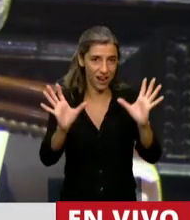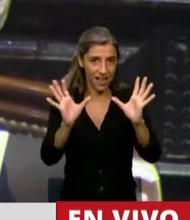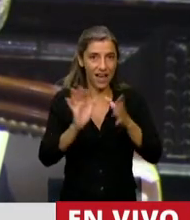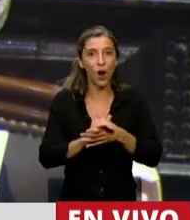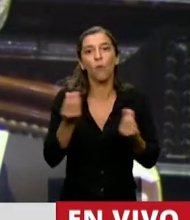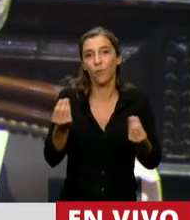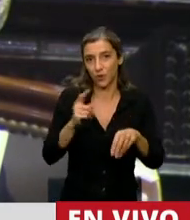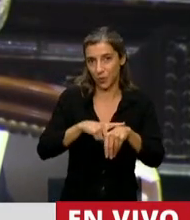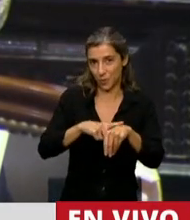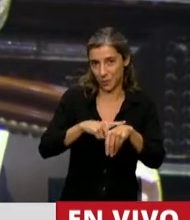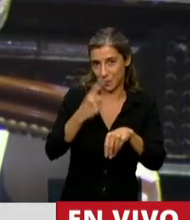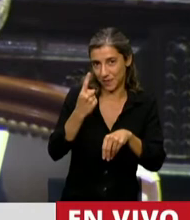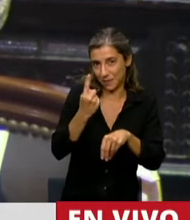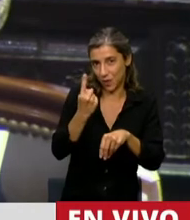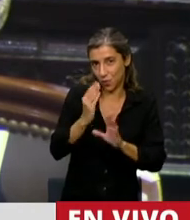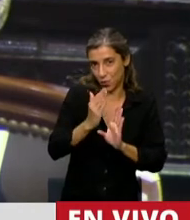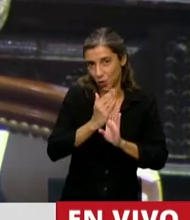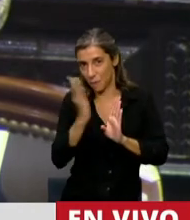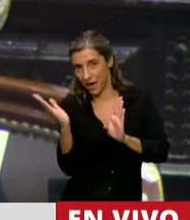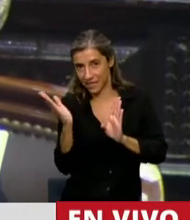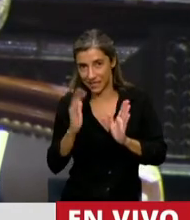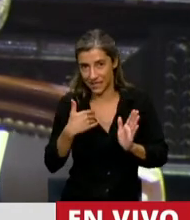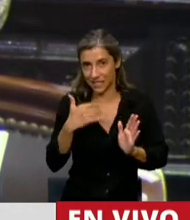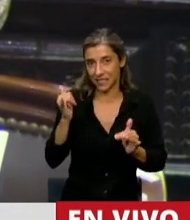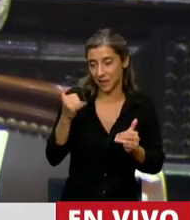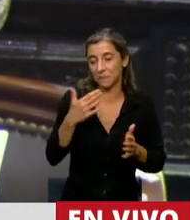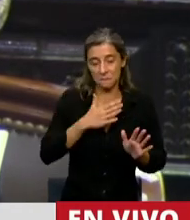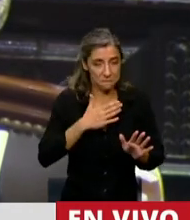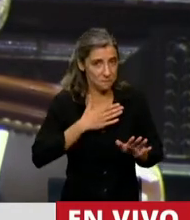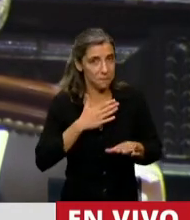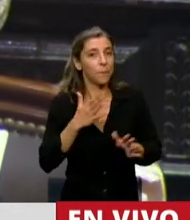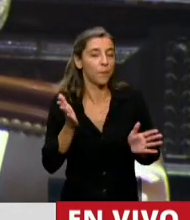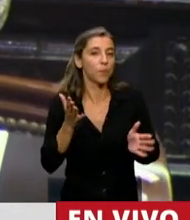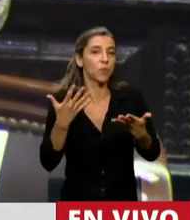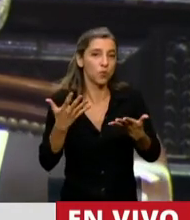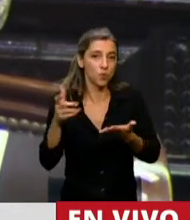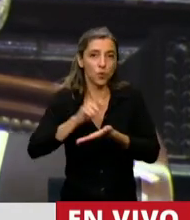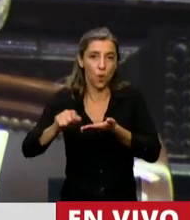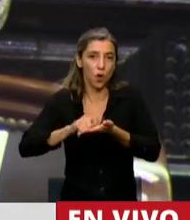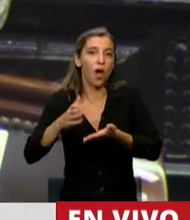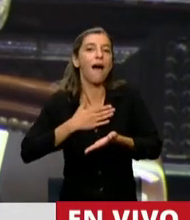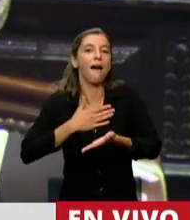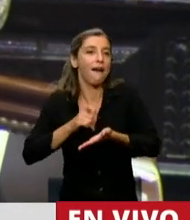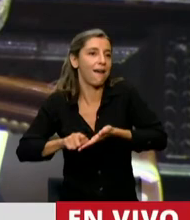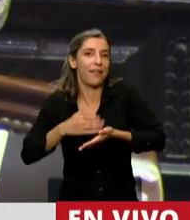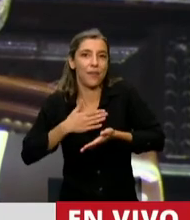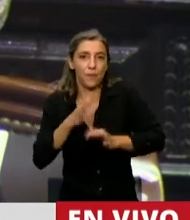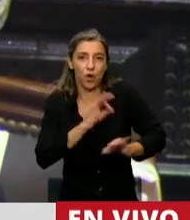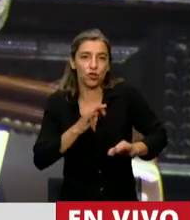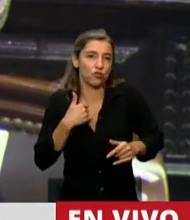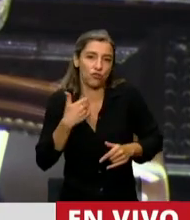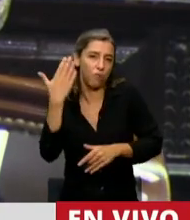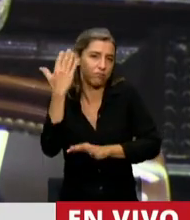atraviesa esto, pero lo estoy haciendo como miembro informante. Por supuesto, como autor del proyecto no voy a hacer uso de la palabra, Presidenta, para